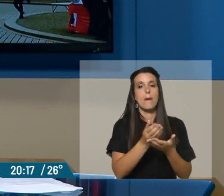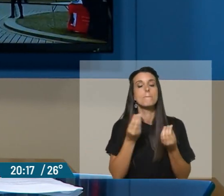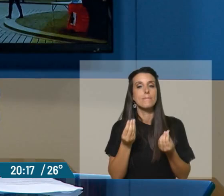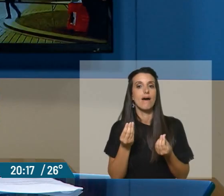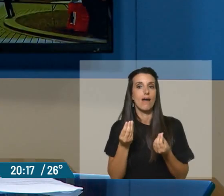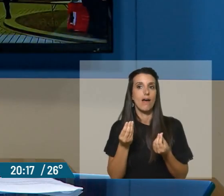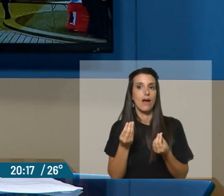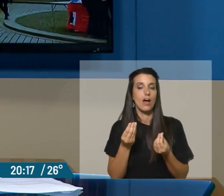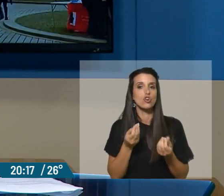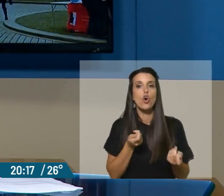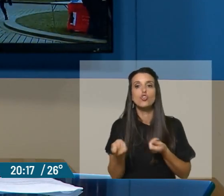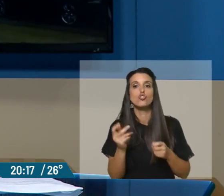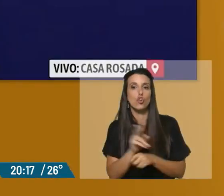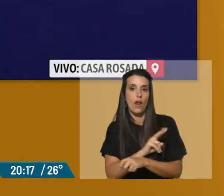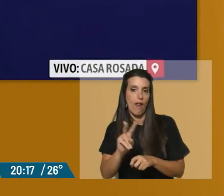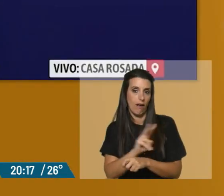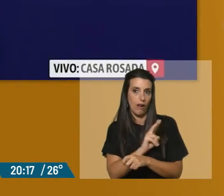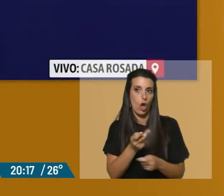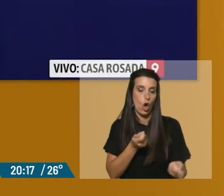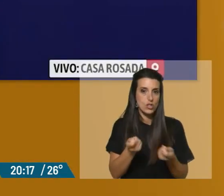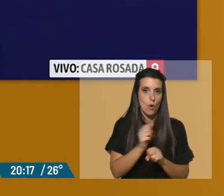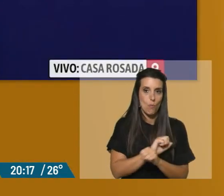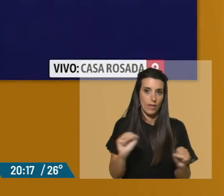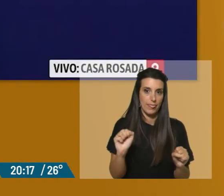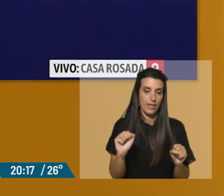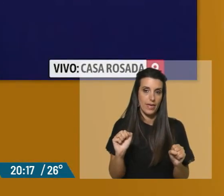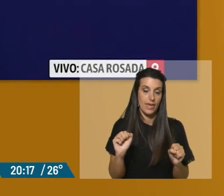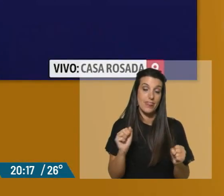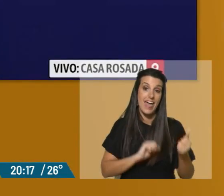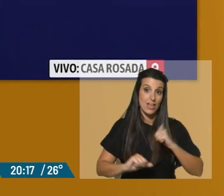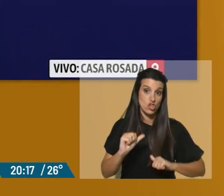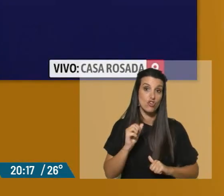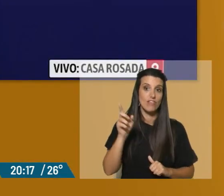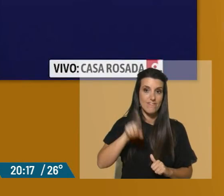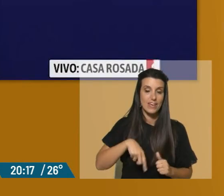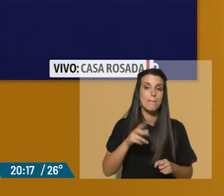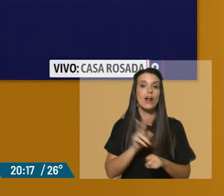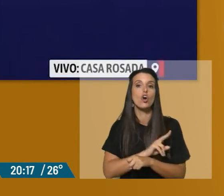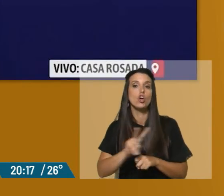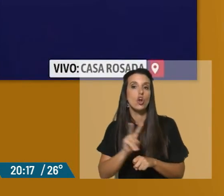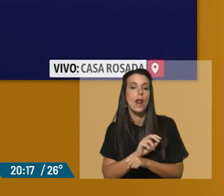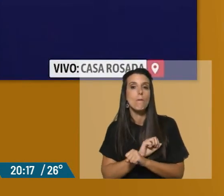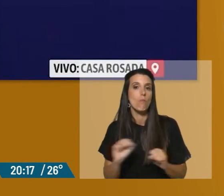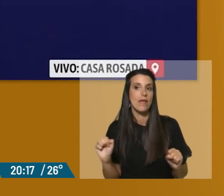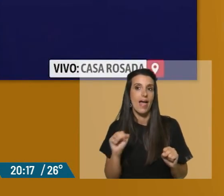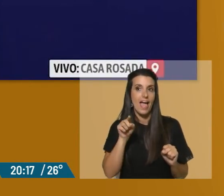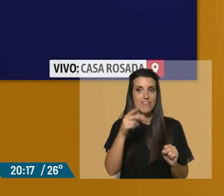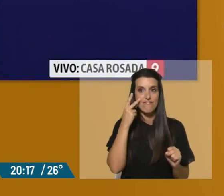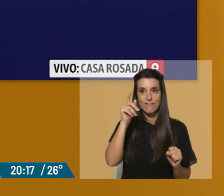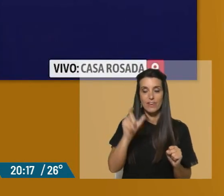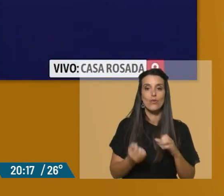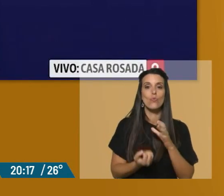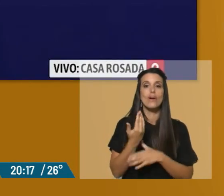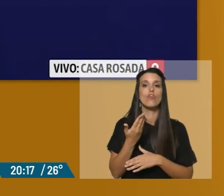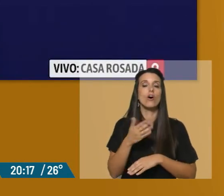controlar, de alguna manera, lo que puede ser daños colaterales, para controlar lo que pueda llegar, ahí vemos al nuevo